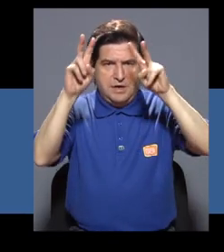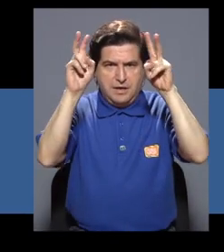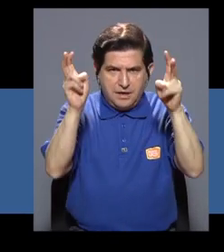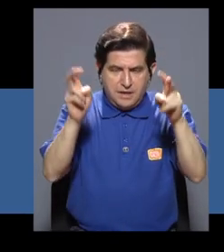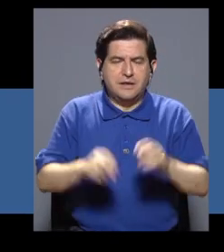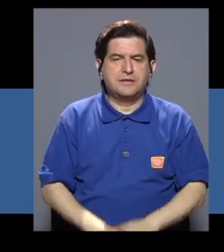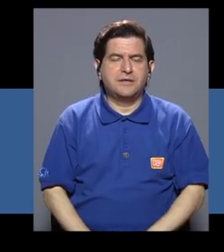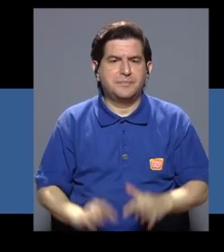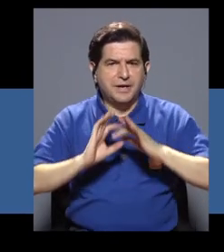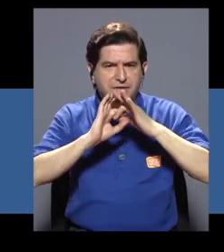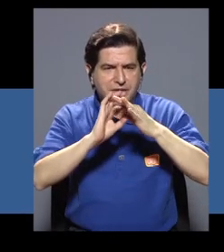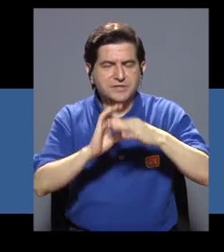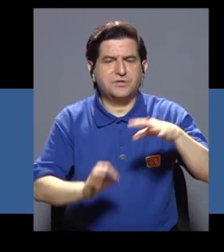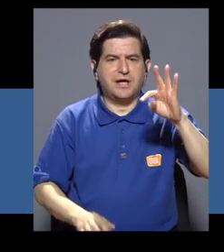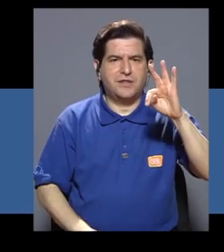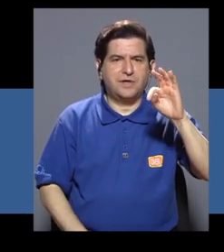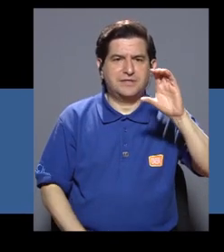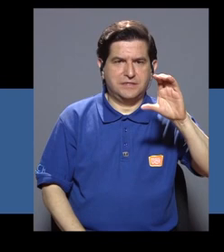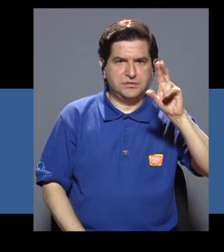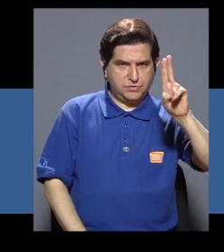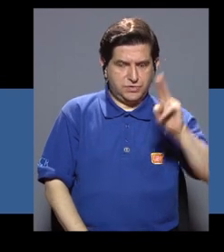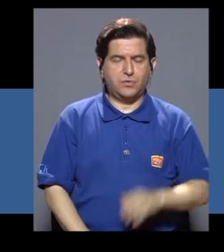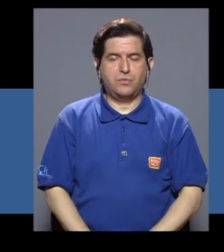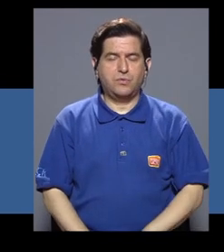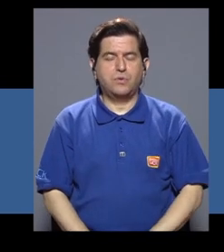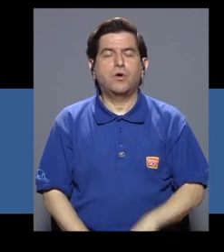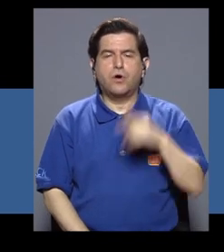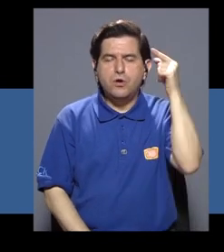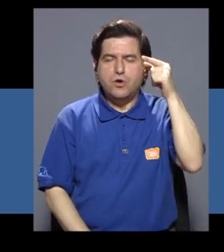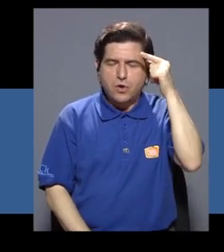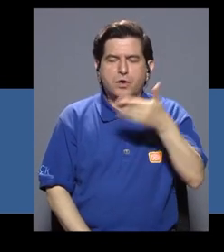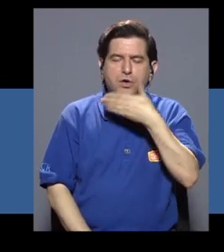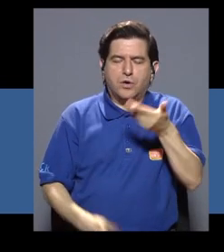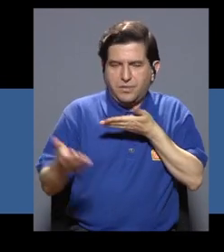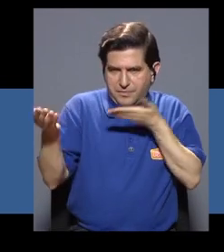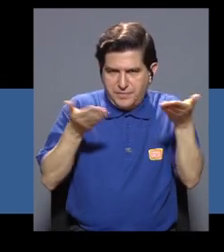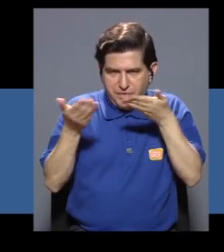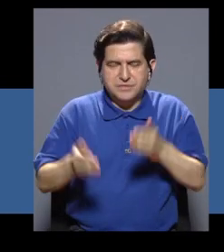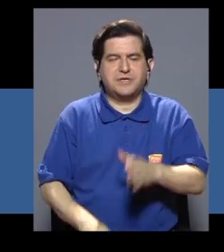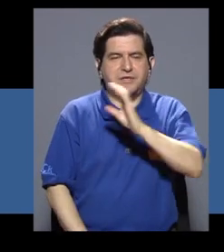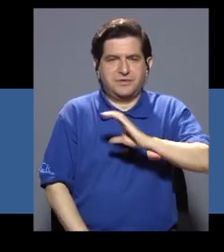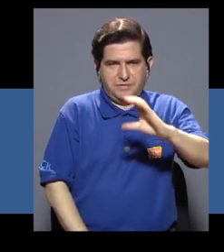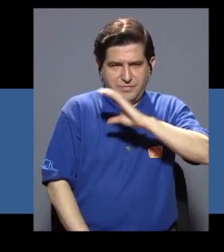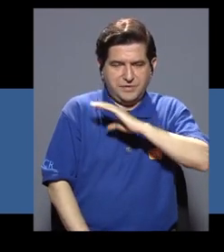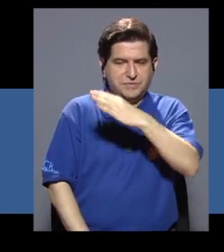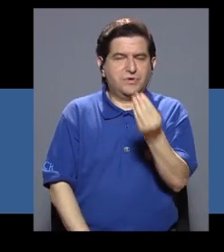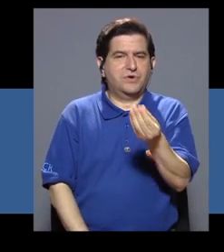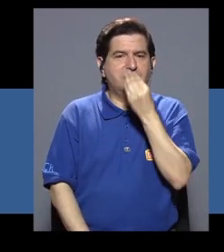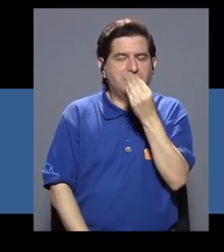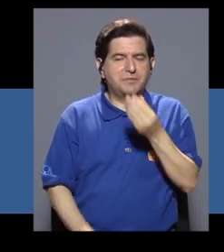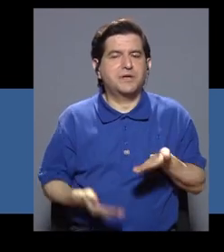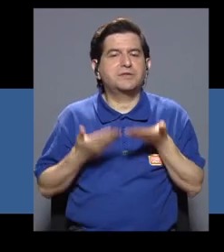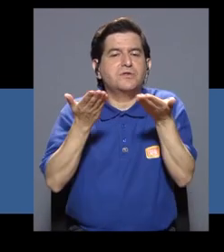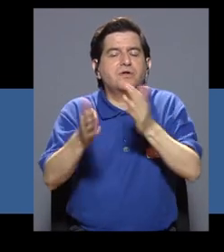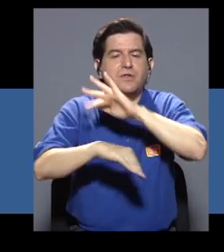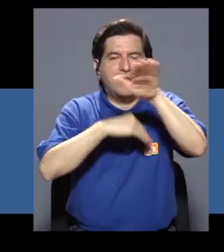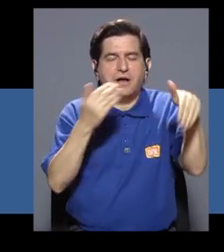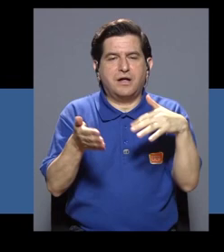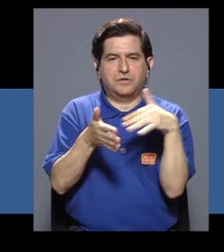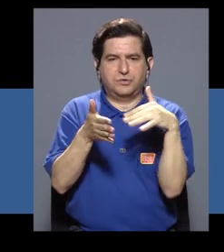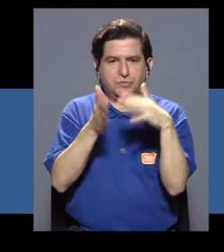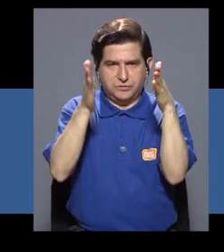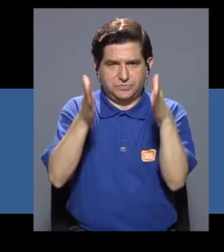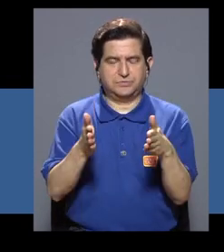del TCU, ¿verdad? Para poder, obviamente, brindarle un mejor servicio de calidad y de alimentación a todos los estudiantes.